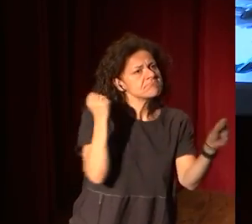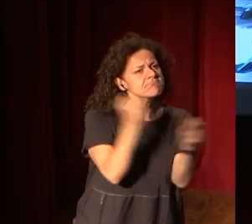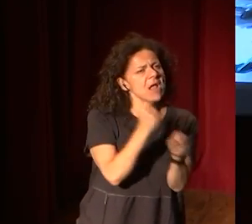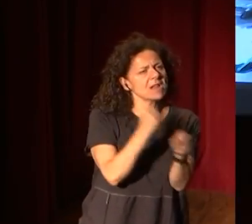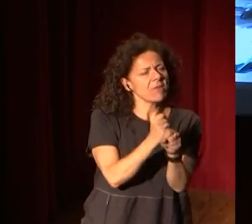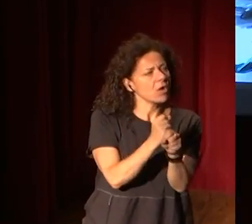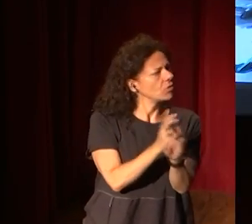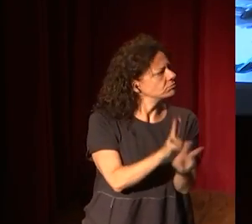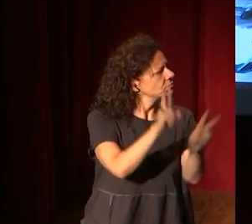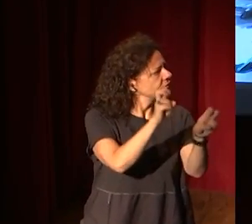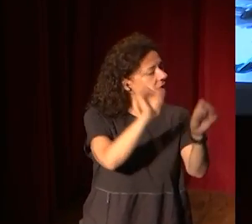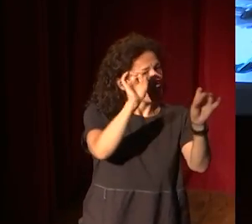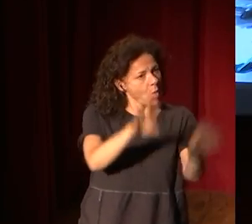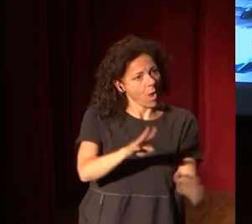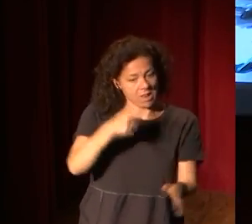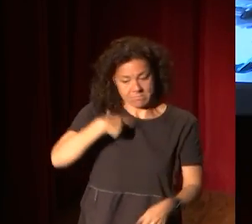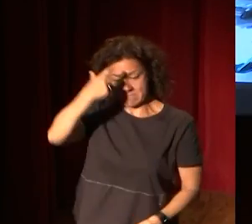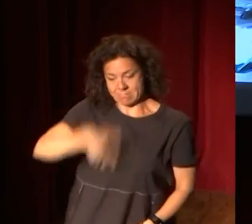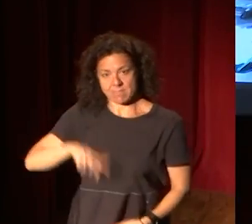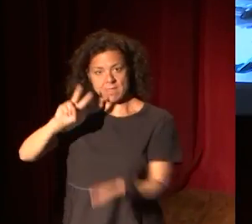es el de esta señora, me traduce.